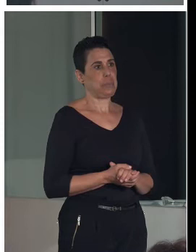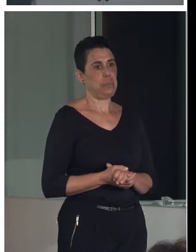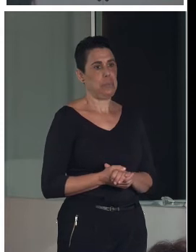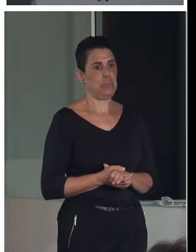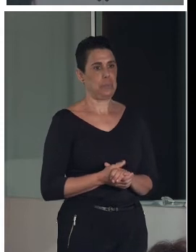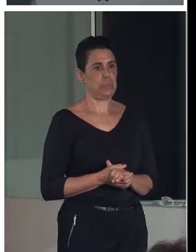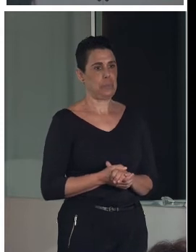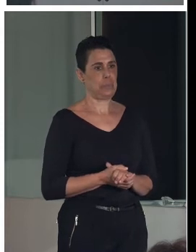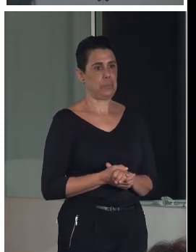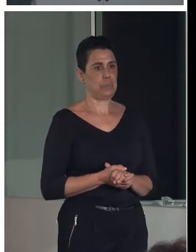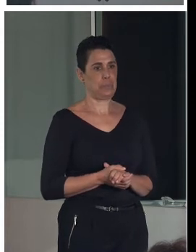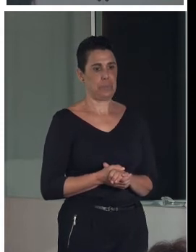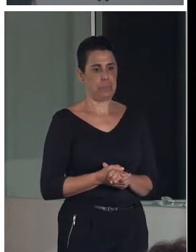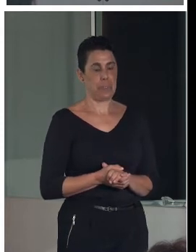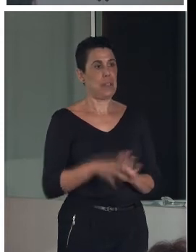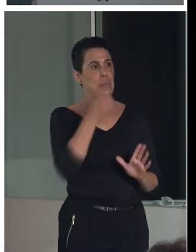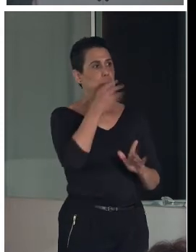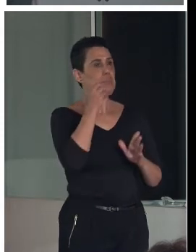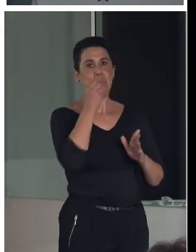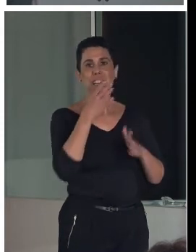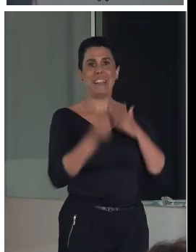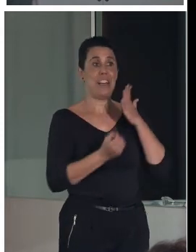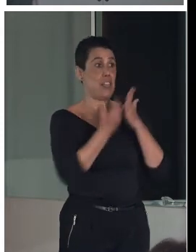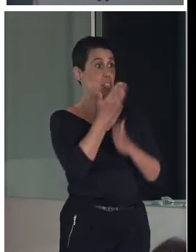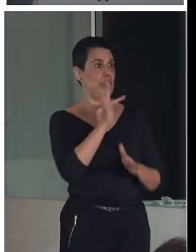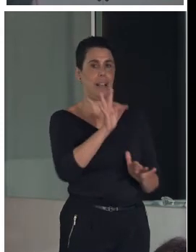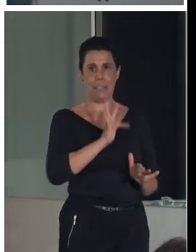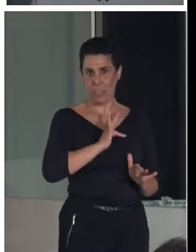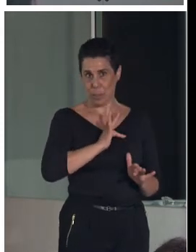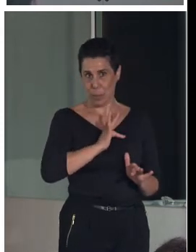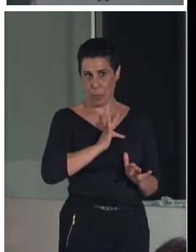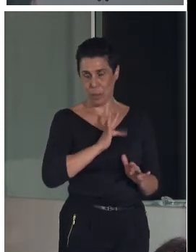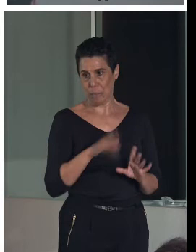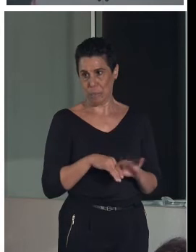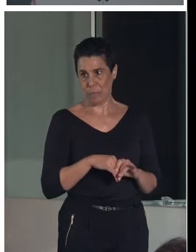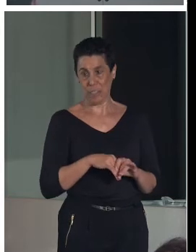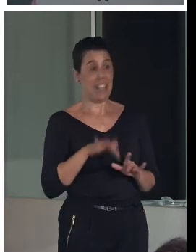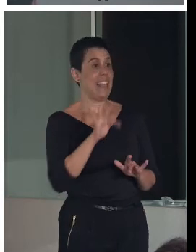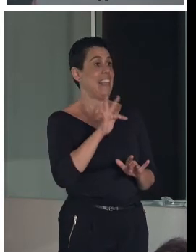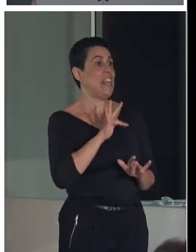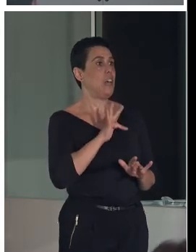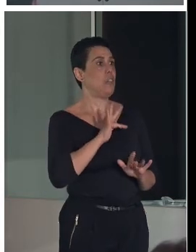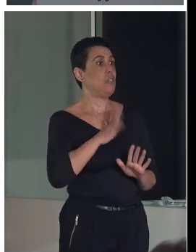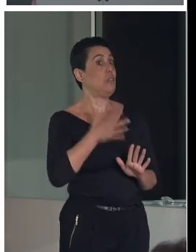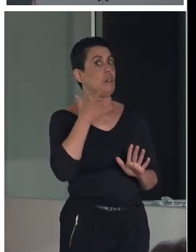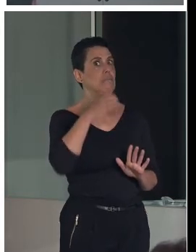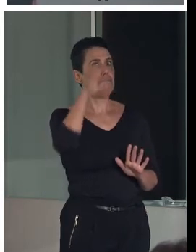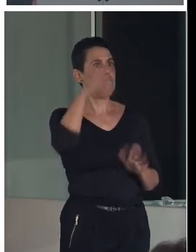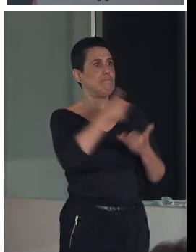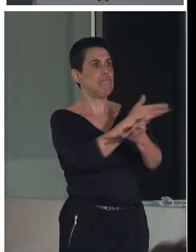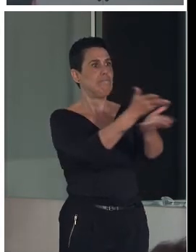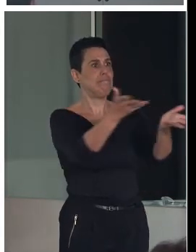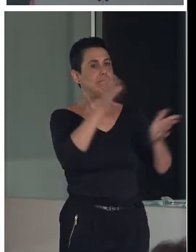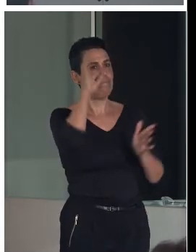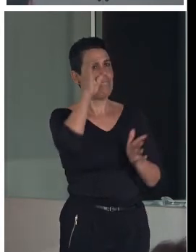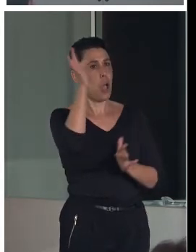Buenos días. Gracias. Me toca a mí ahora. La verdad es que llevo escuchándoos desde ayer